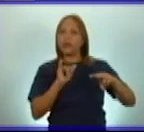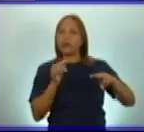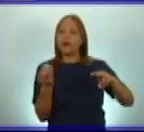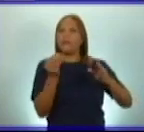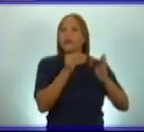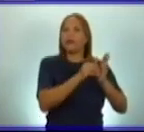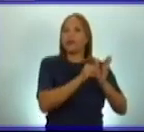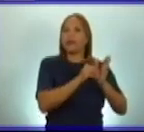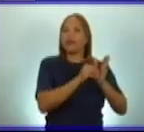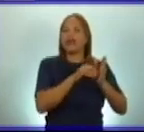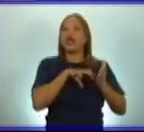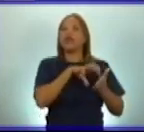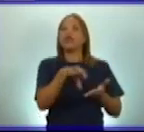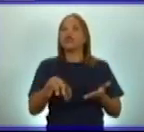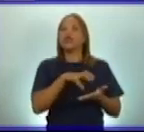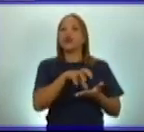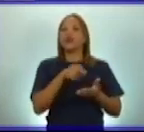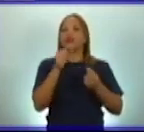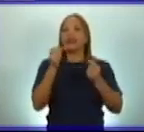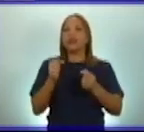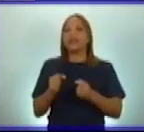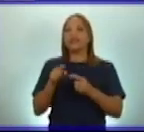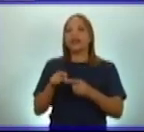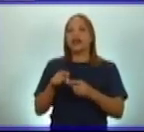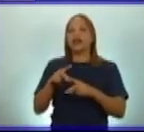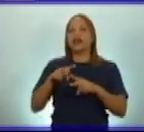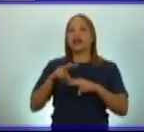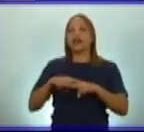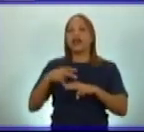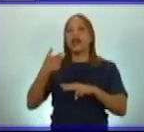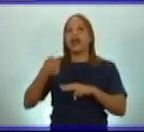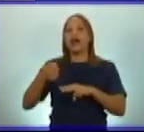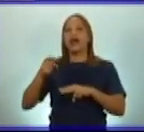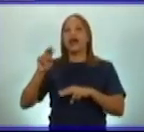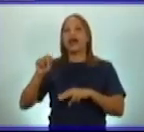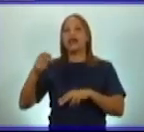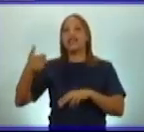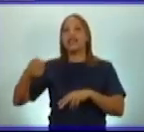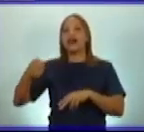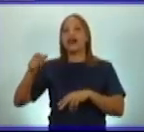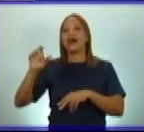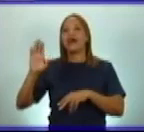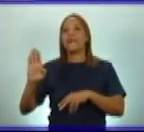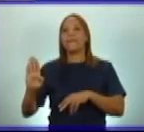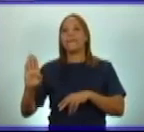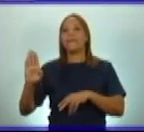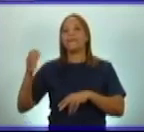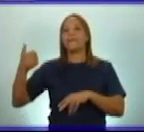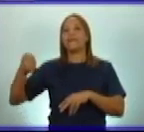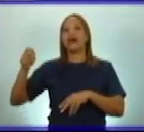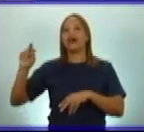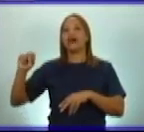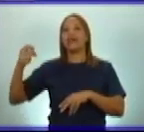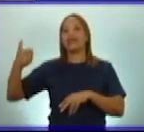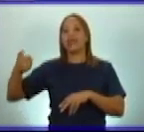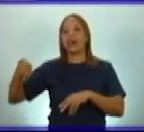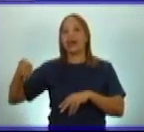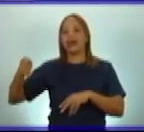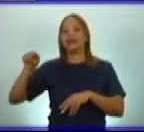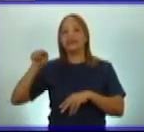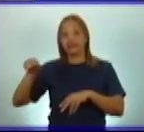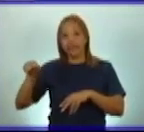dónde se encuentra Anábana, porque es uno de los pasajes que influyó